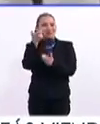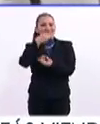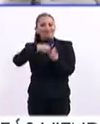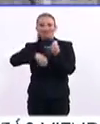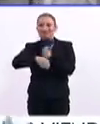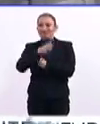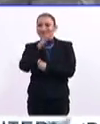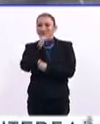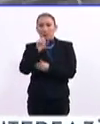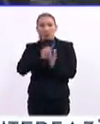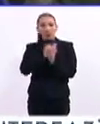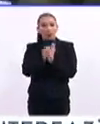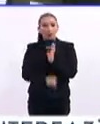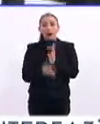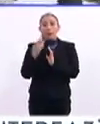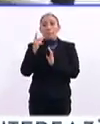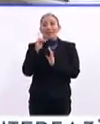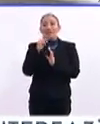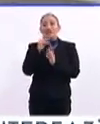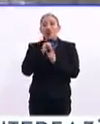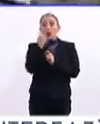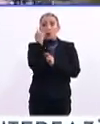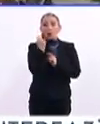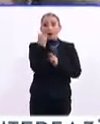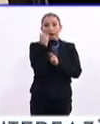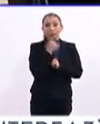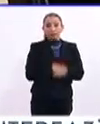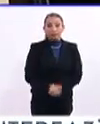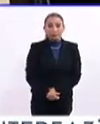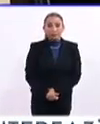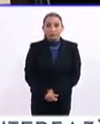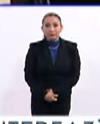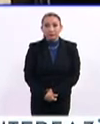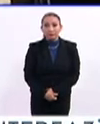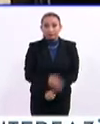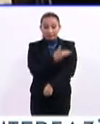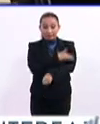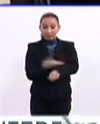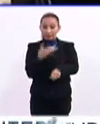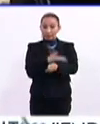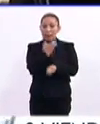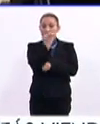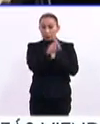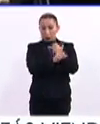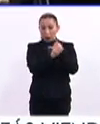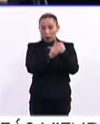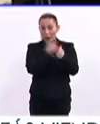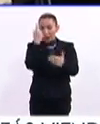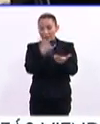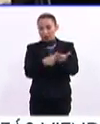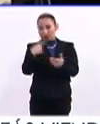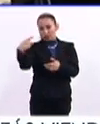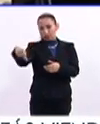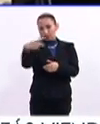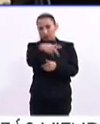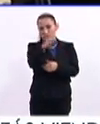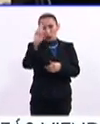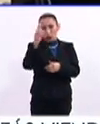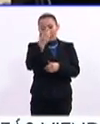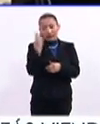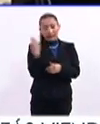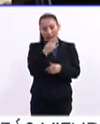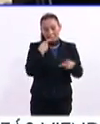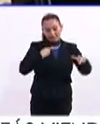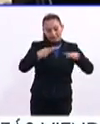estructurales como el sistema de pensiones y jubilaciones. La solución a estos problemas estructurales requiere de una